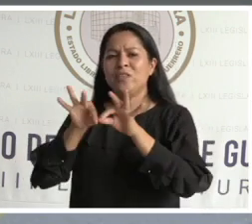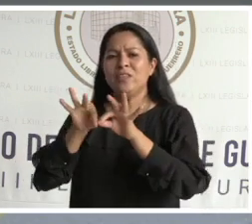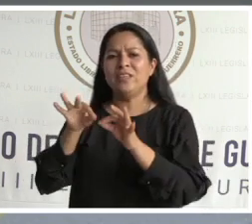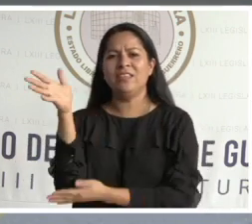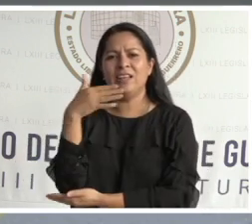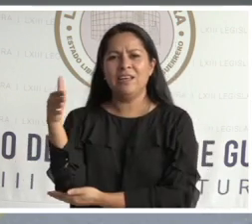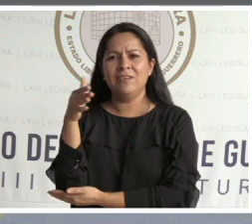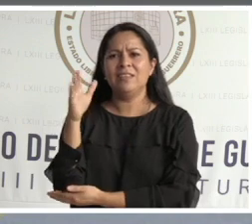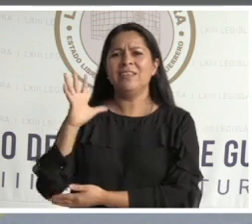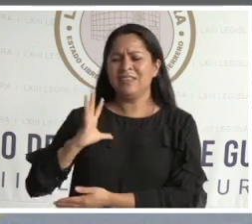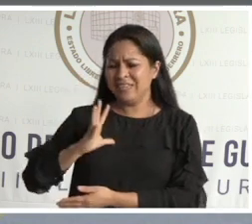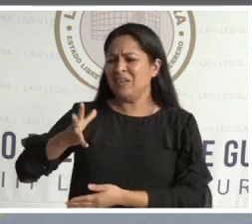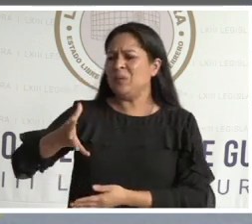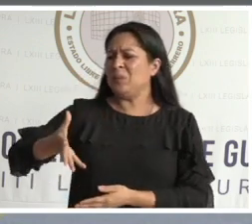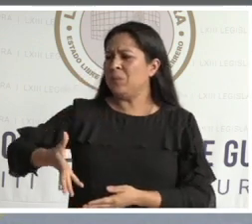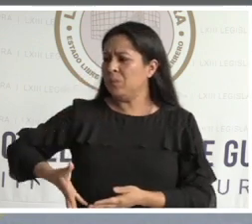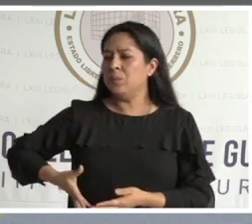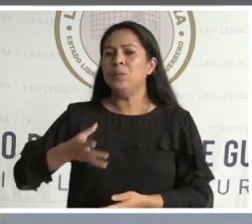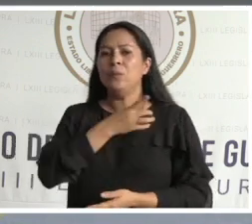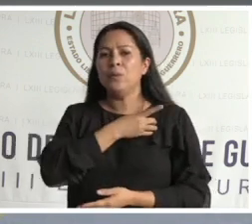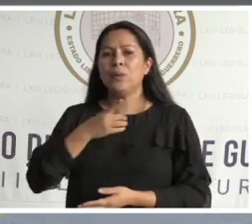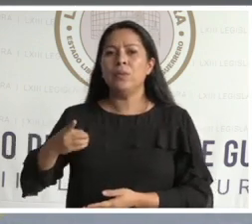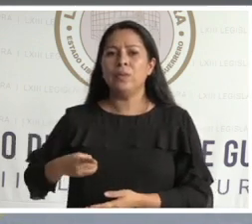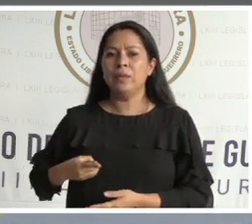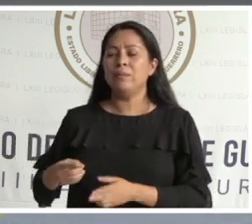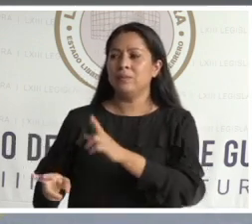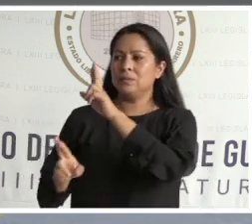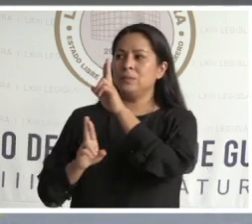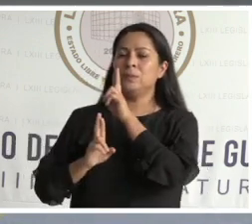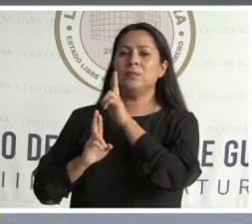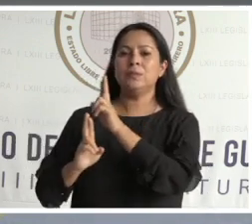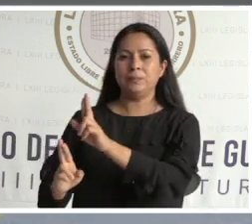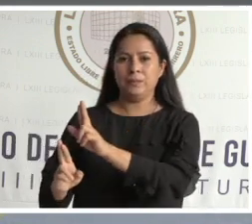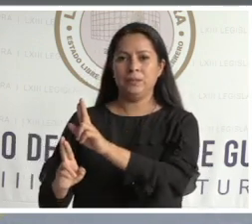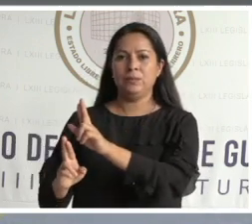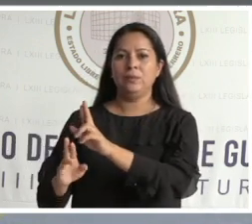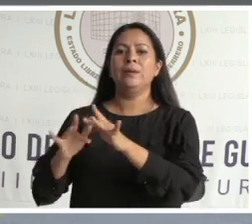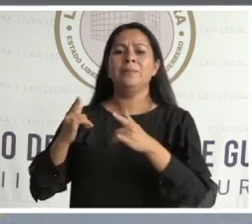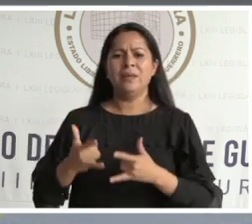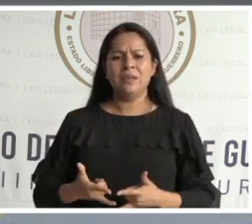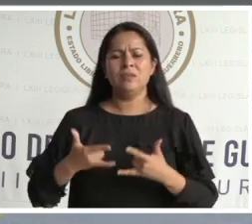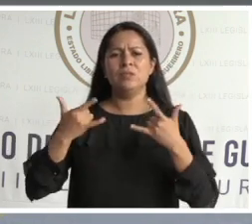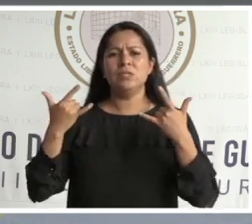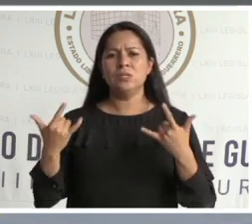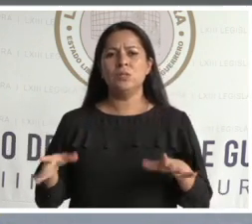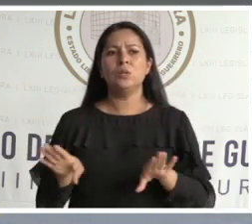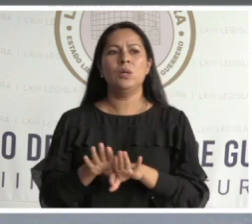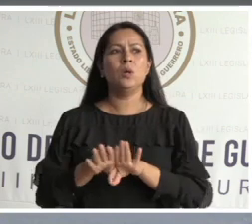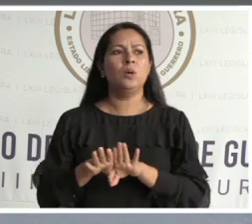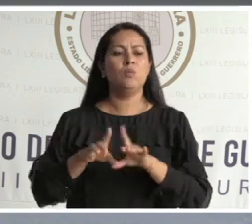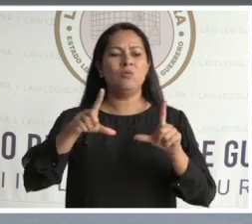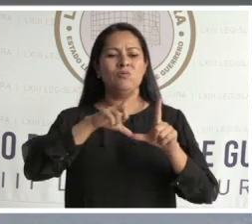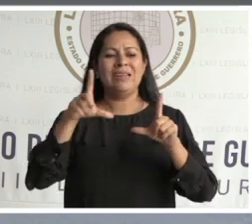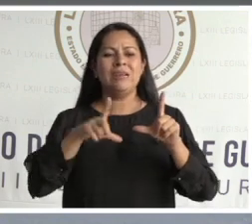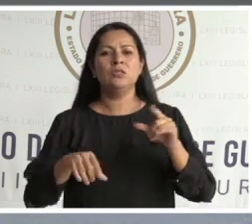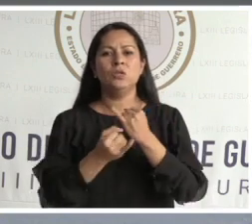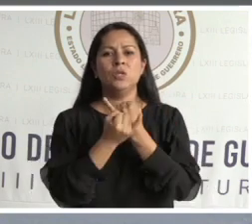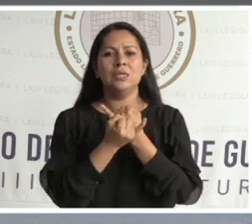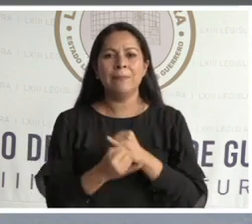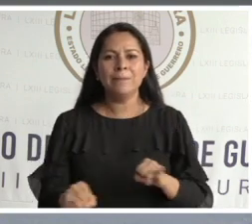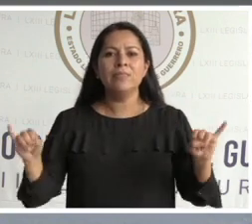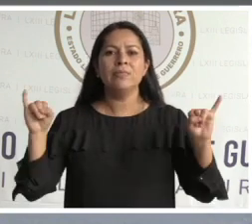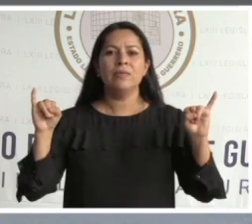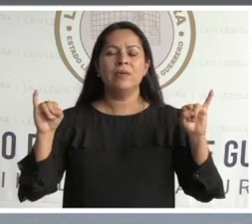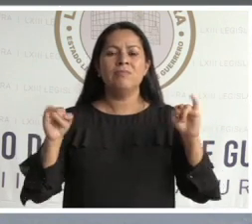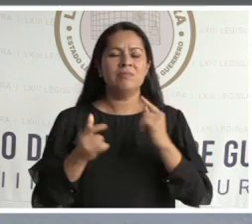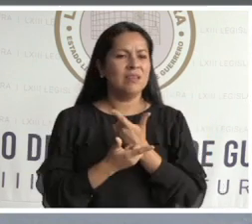orgullo con el que debemos rendirle homenaje para que nuestra historia como nación independiente y soberana